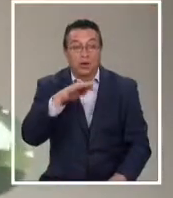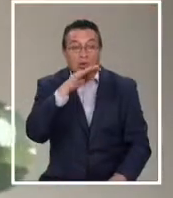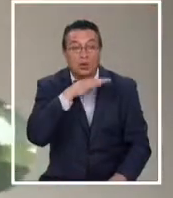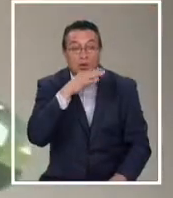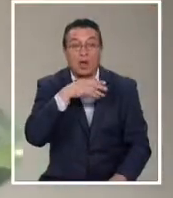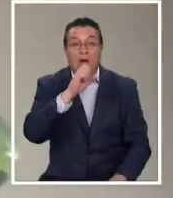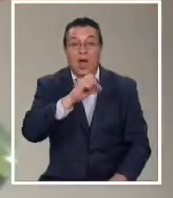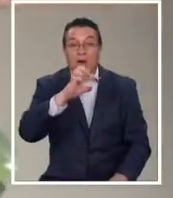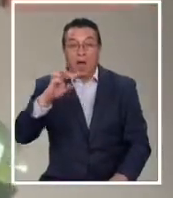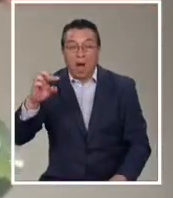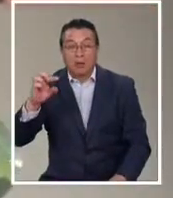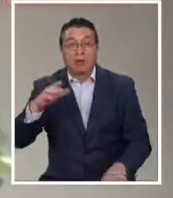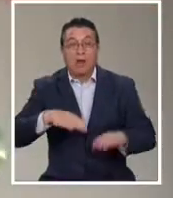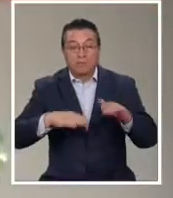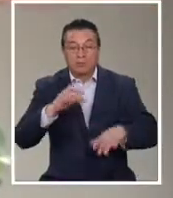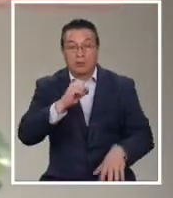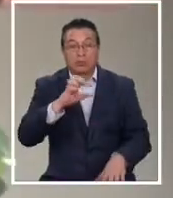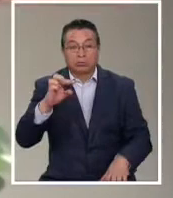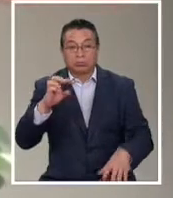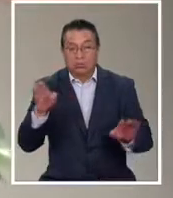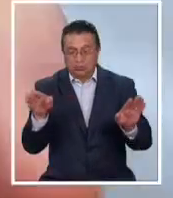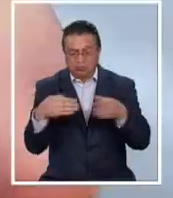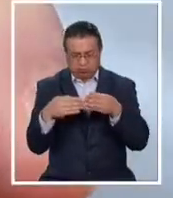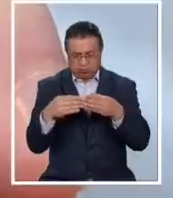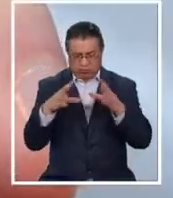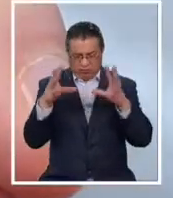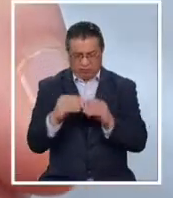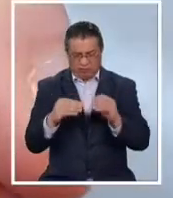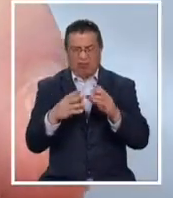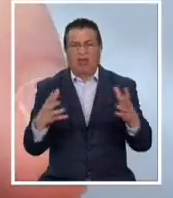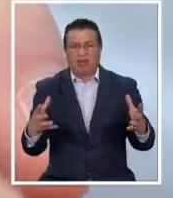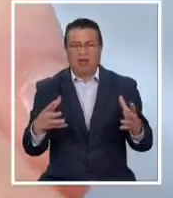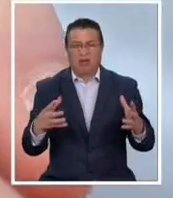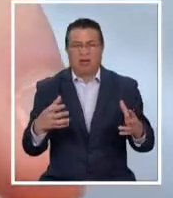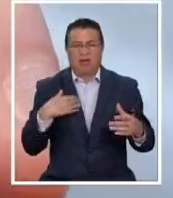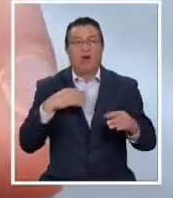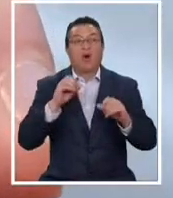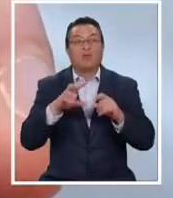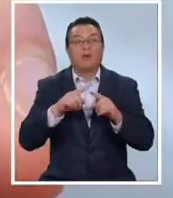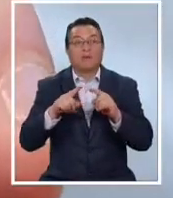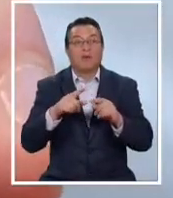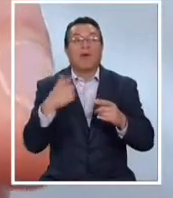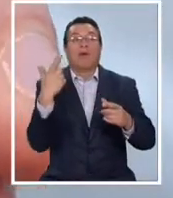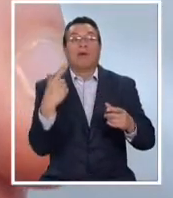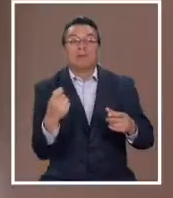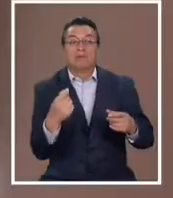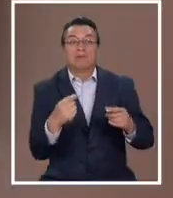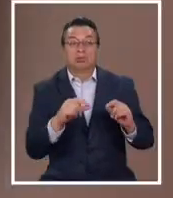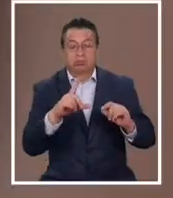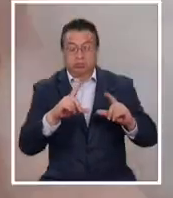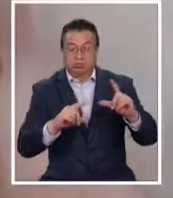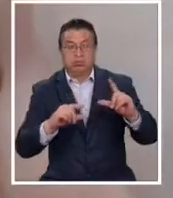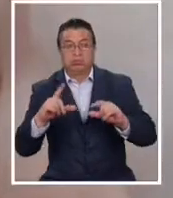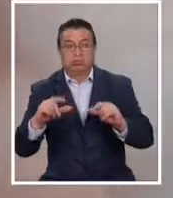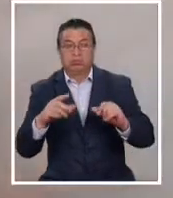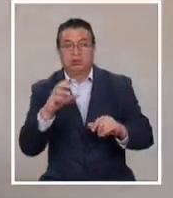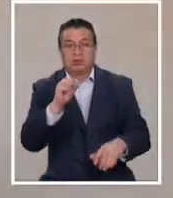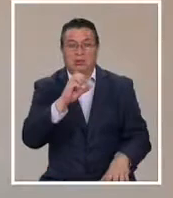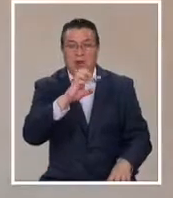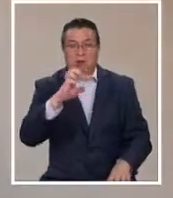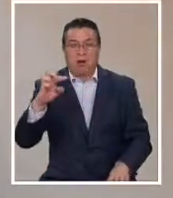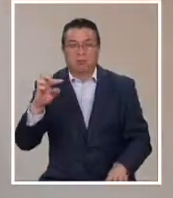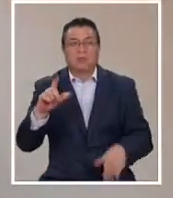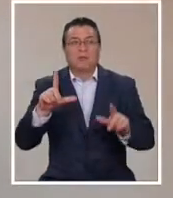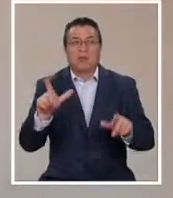aplicaciones y a veces las estabas usando y se cerraban o muchas veces la velocidad de las aplicaciones